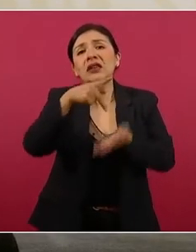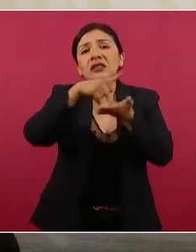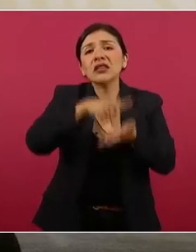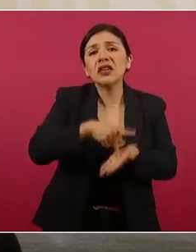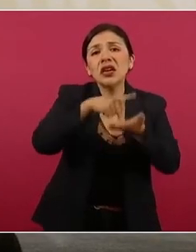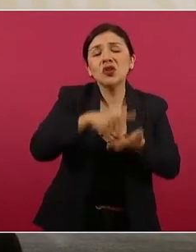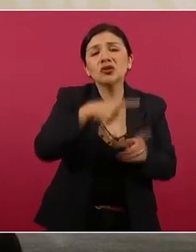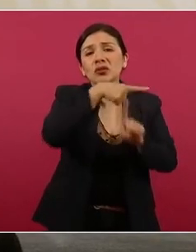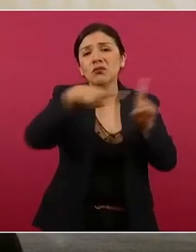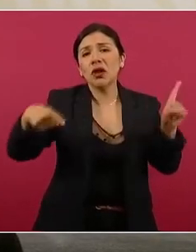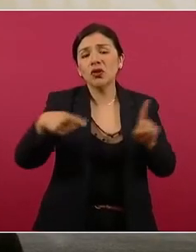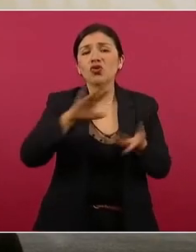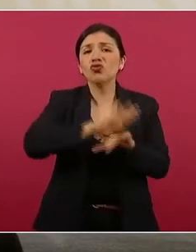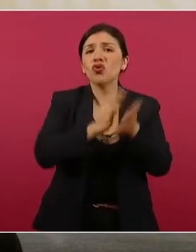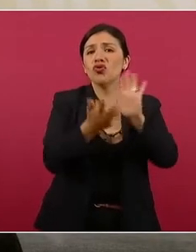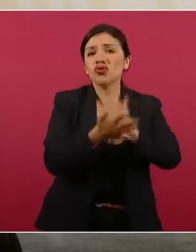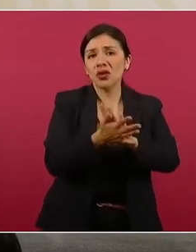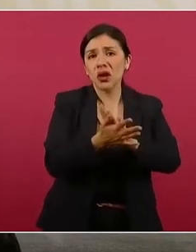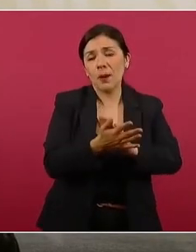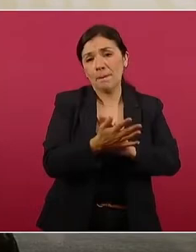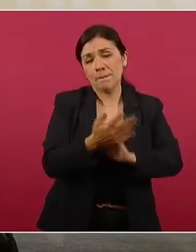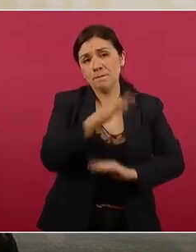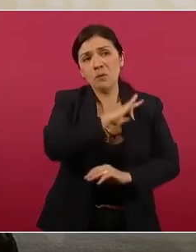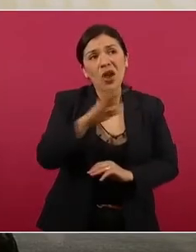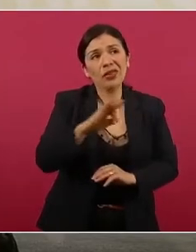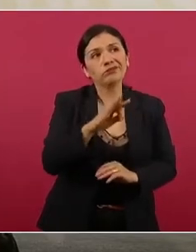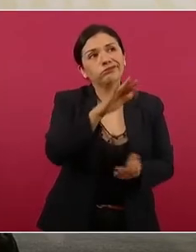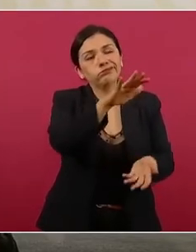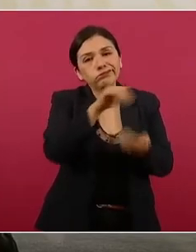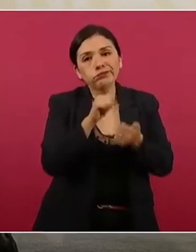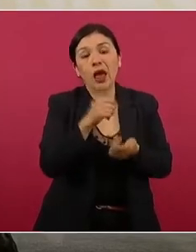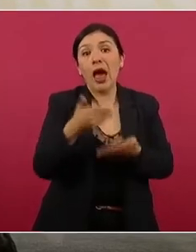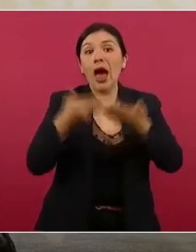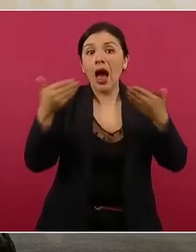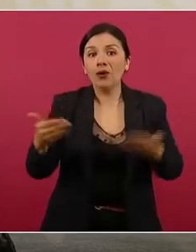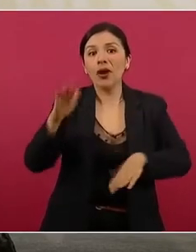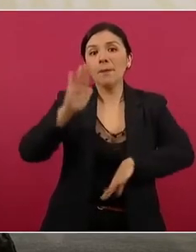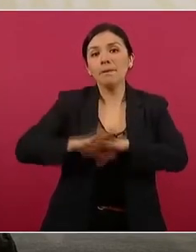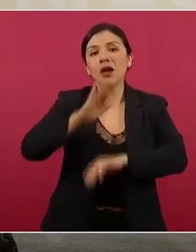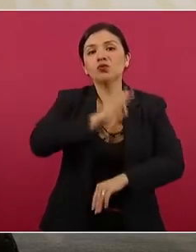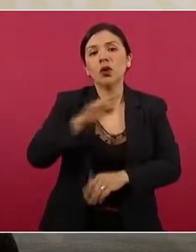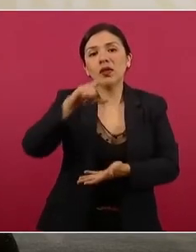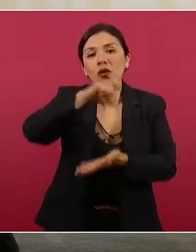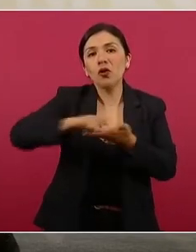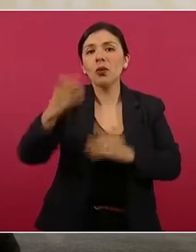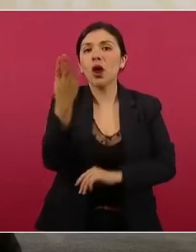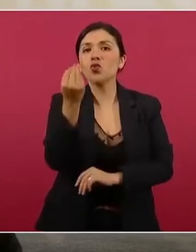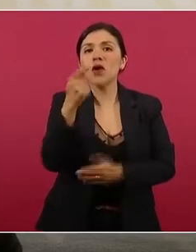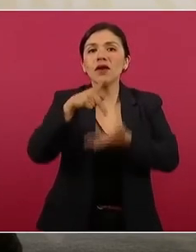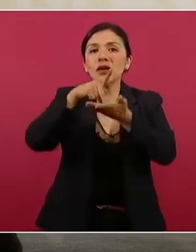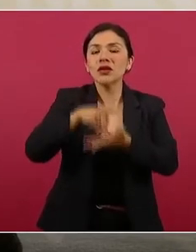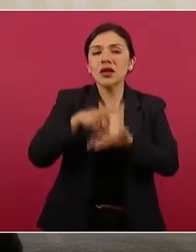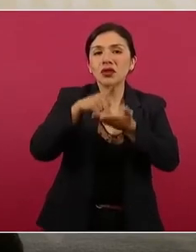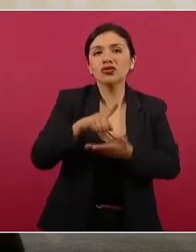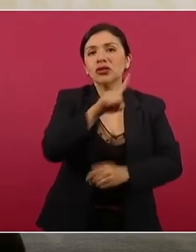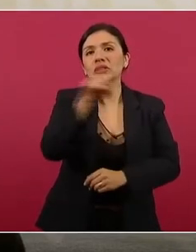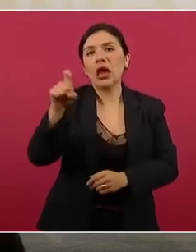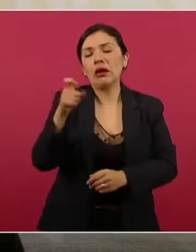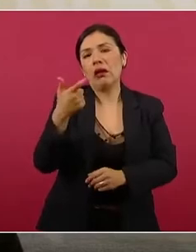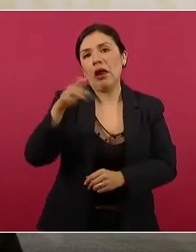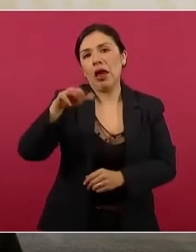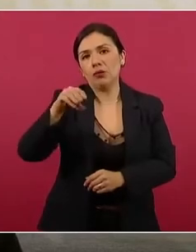y medio y ahora alcanza para nueve kilos 100 gramos promedio.